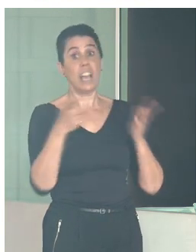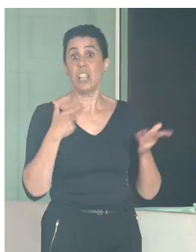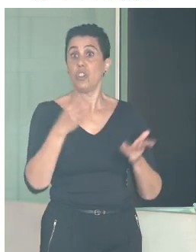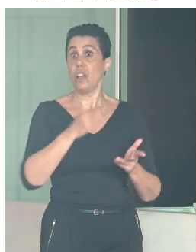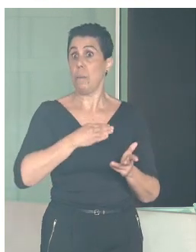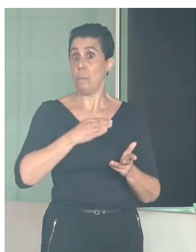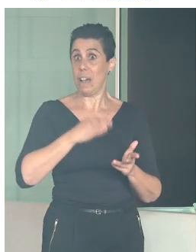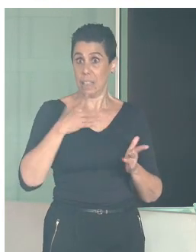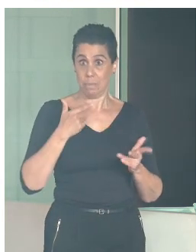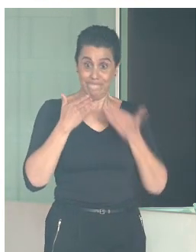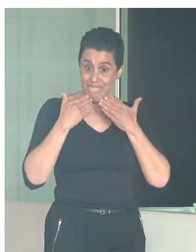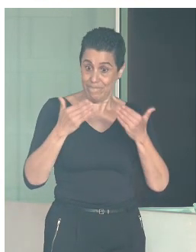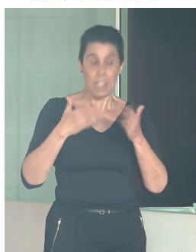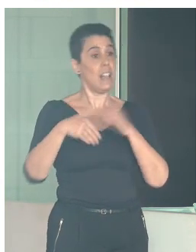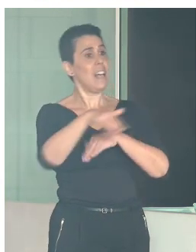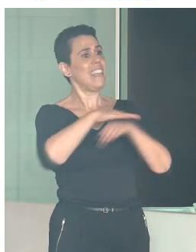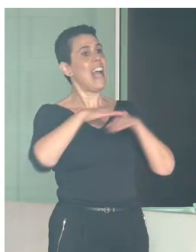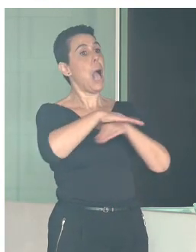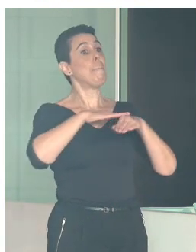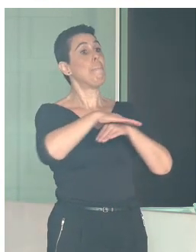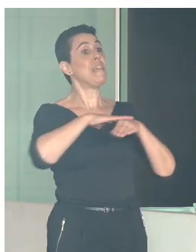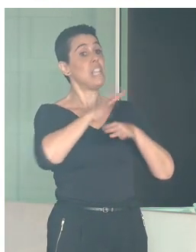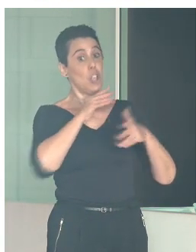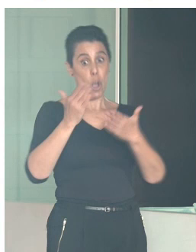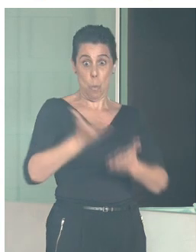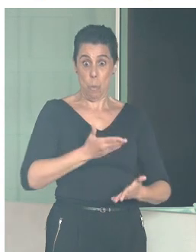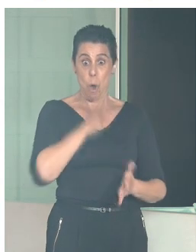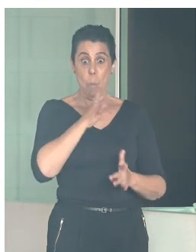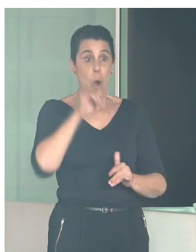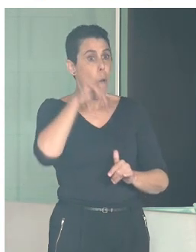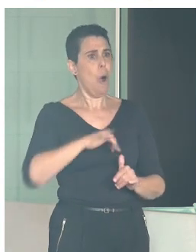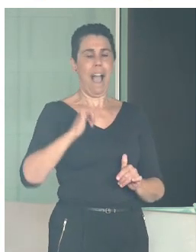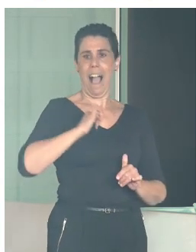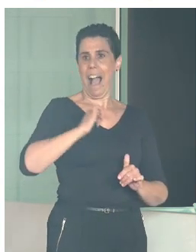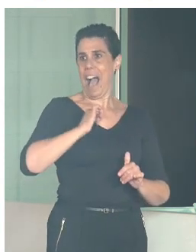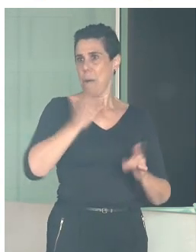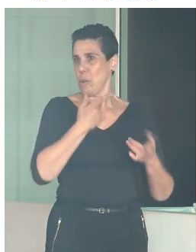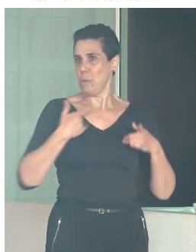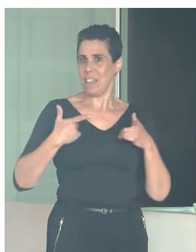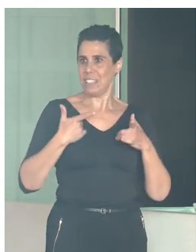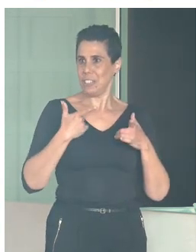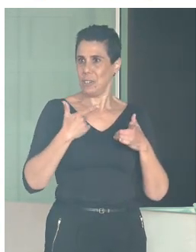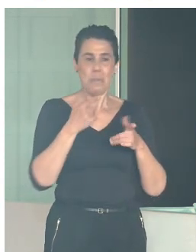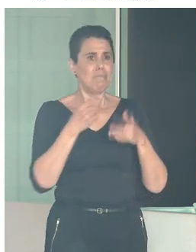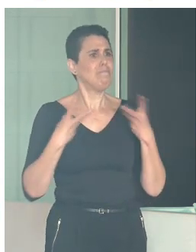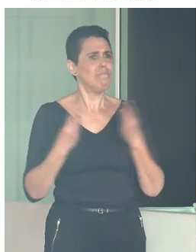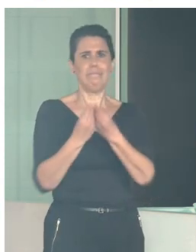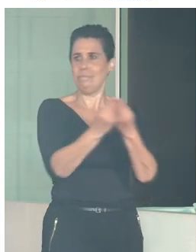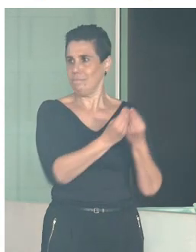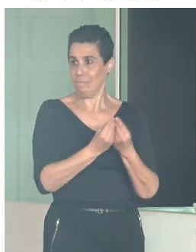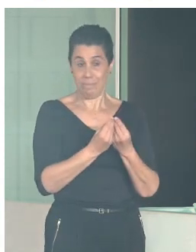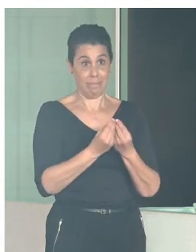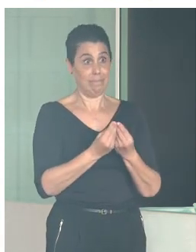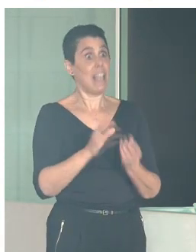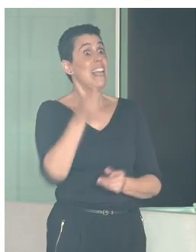ministerio por la invitación a hoy poder compartir unos minutos con vosotros y, sobre todo, porque durante estos tres días se va a